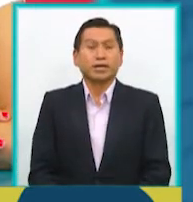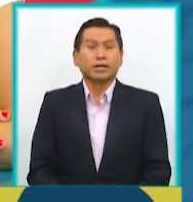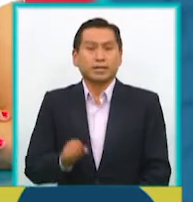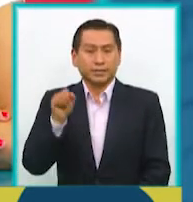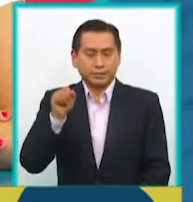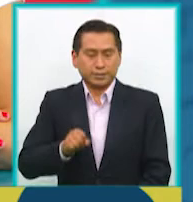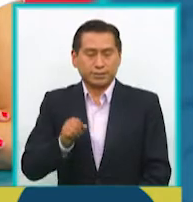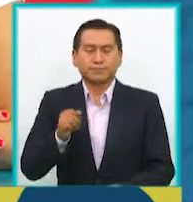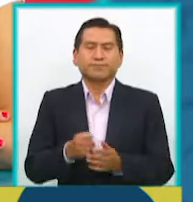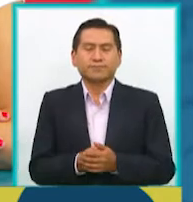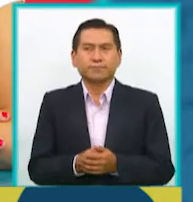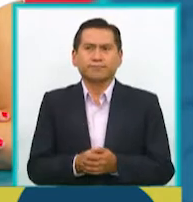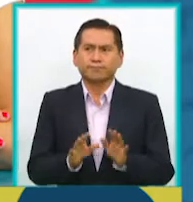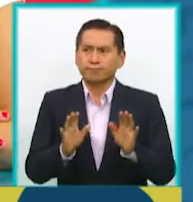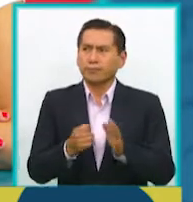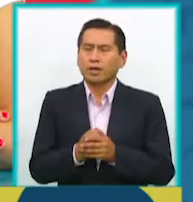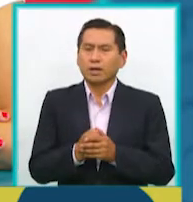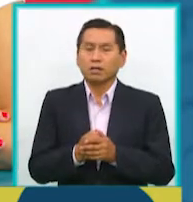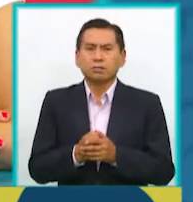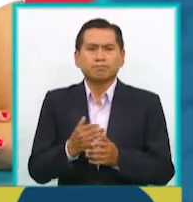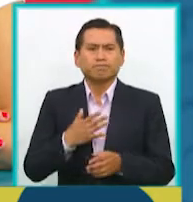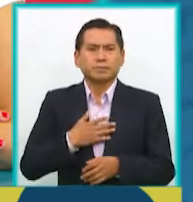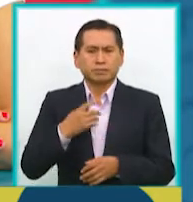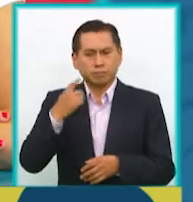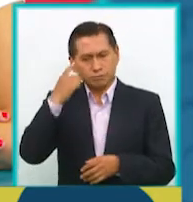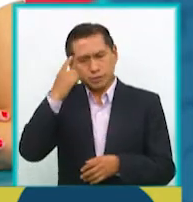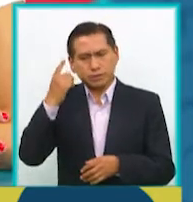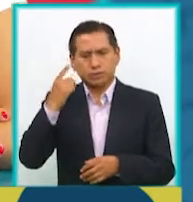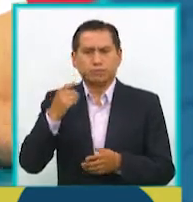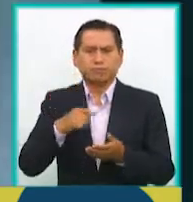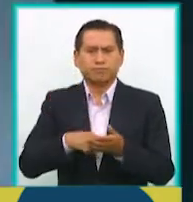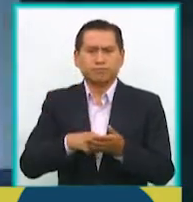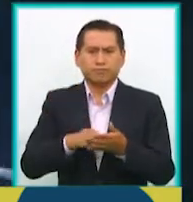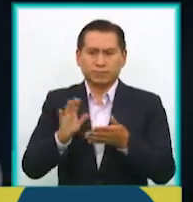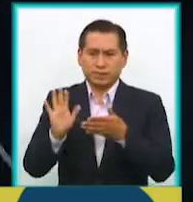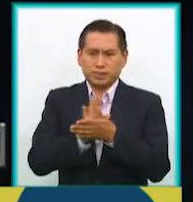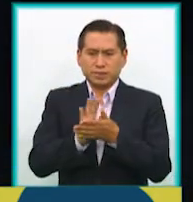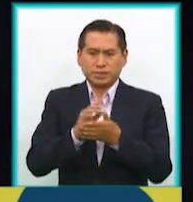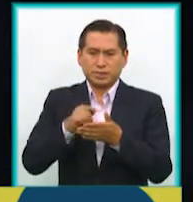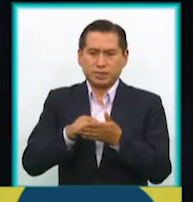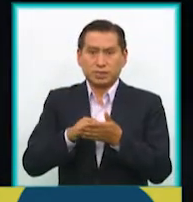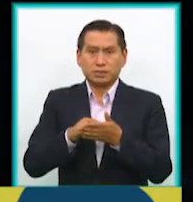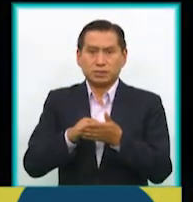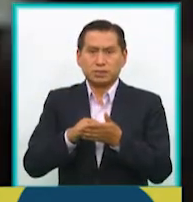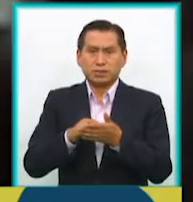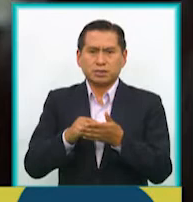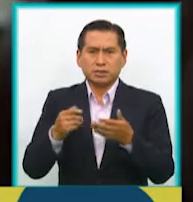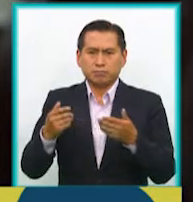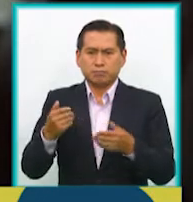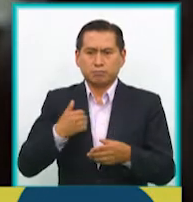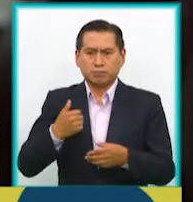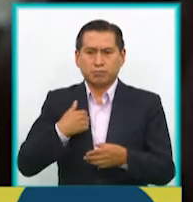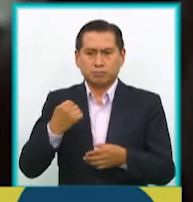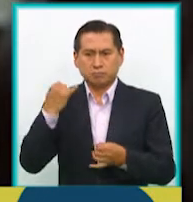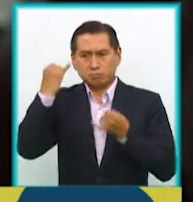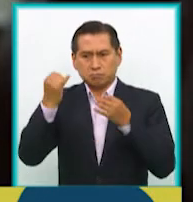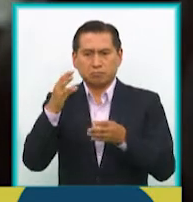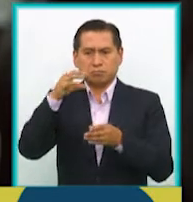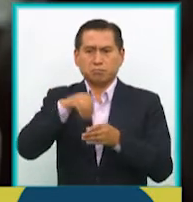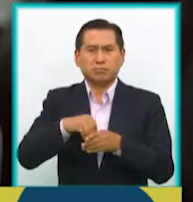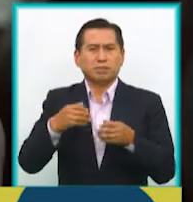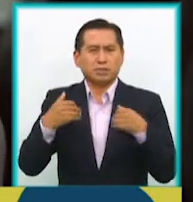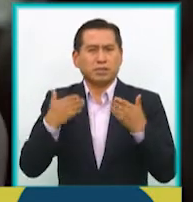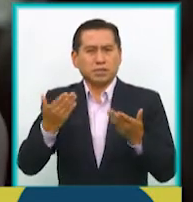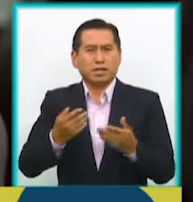Sí, bueno, yo creo que siempre las obras tienen algo de uno, por supuesto, no sé si